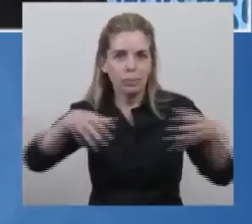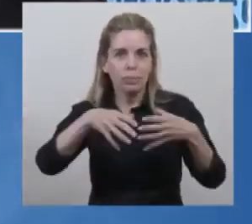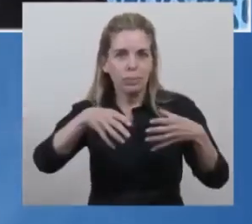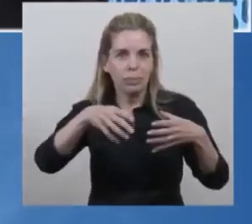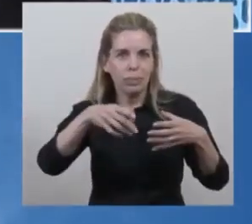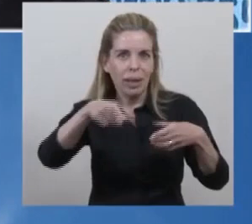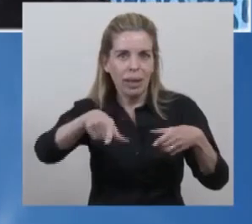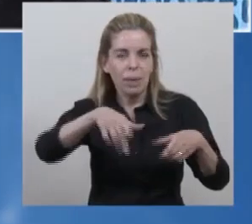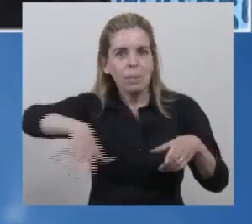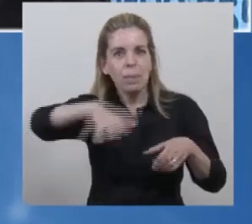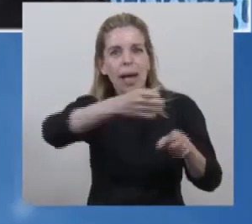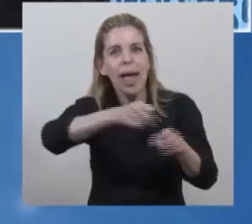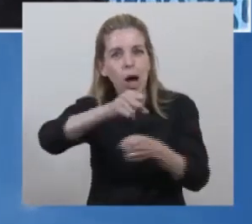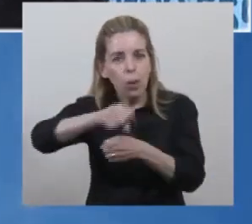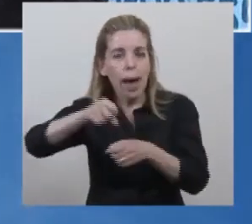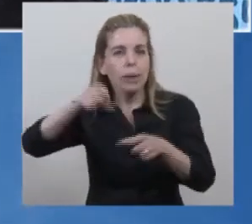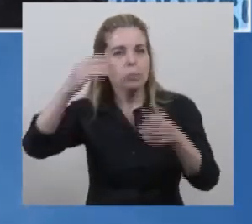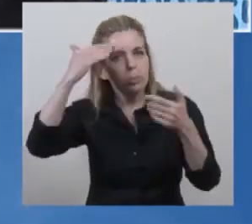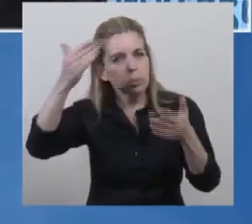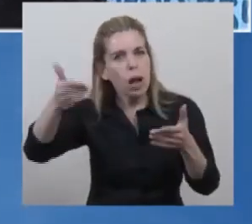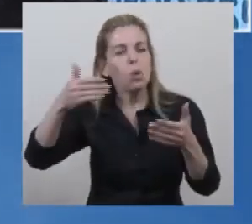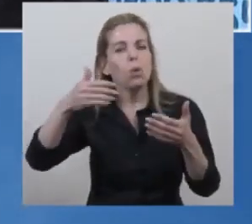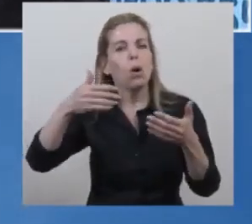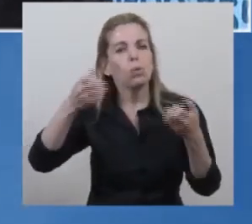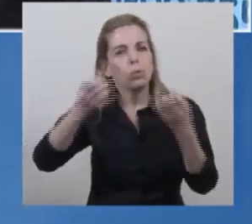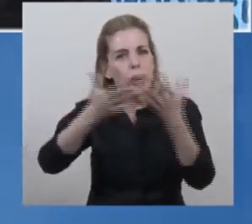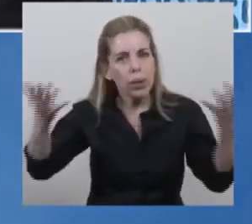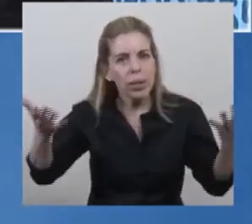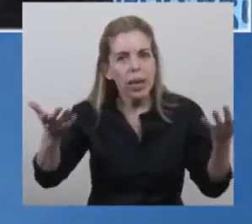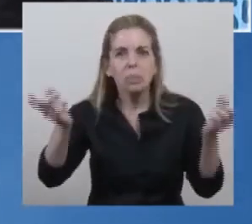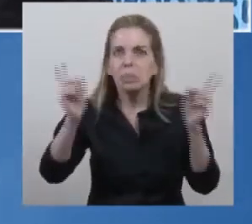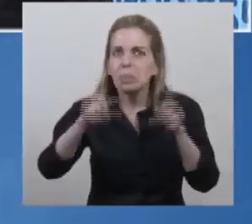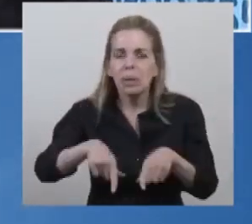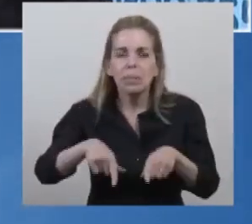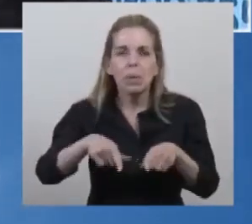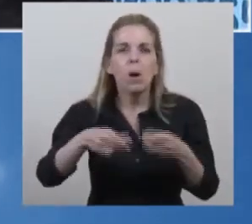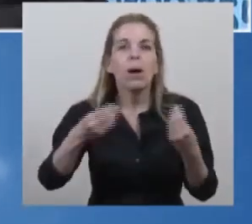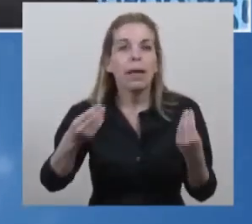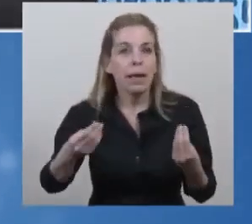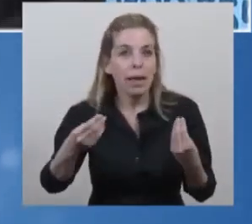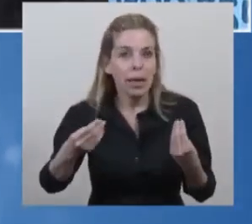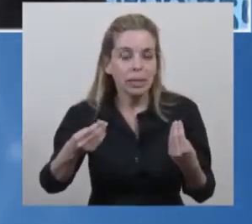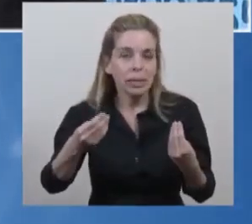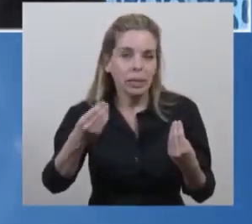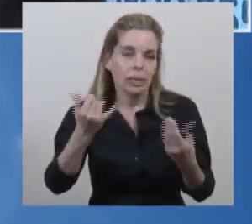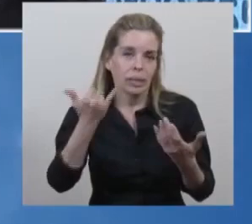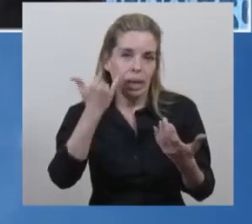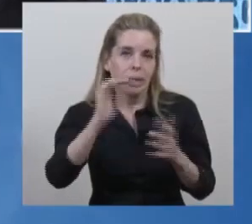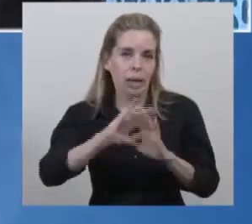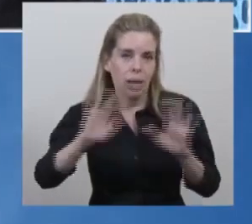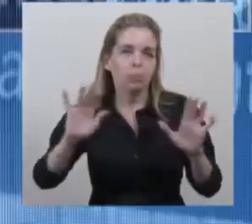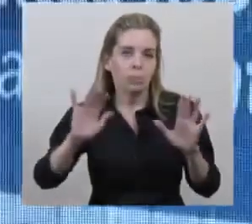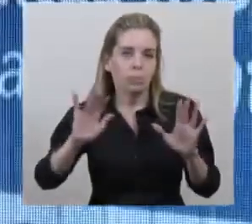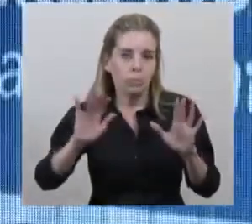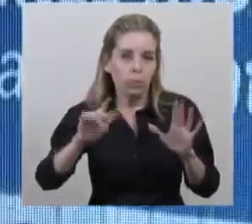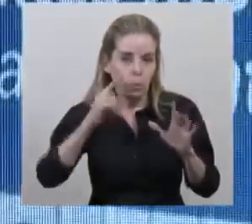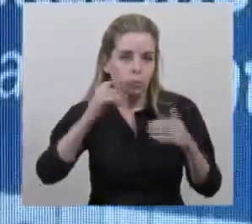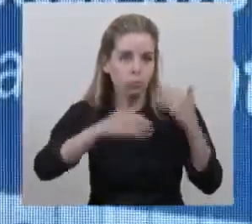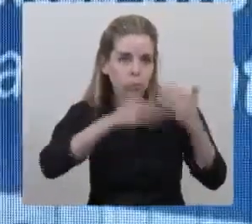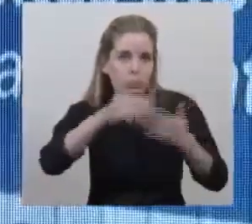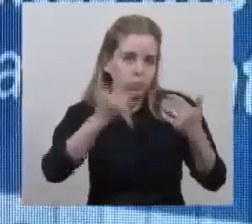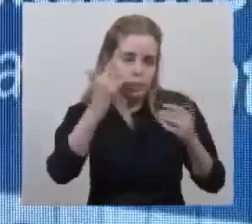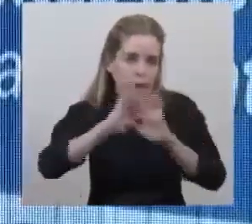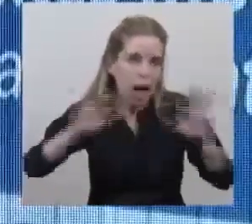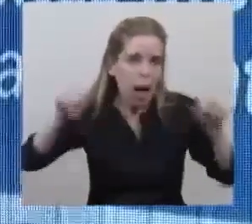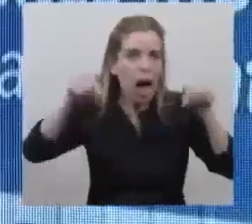Escobar, mis saludos y nuevamente poniendo ya no solamente en marcha, sino